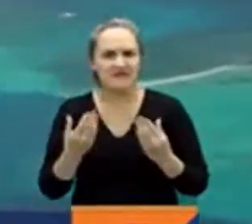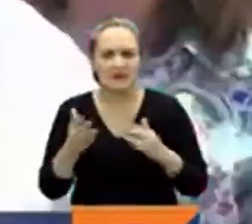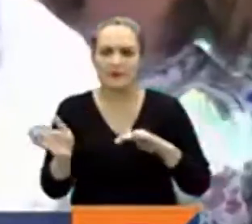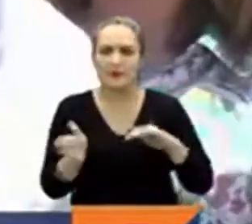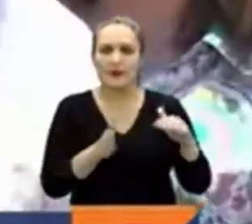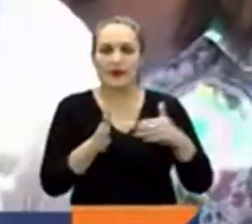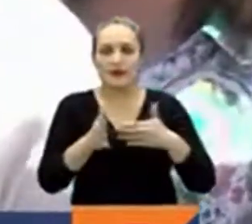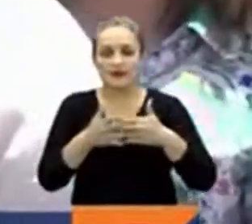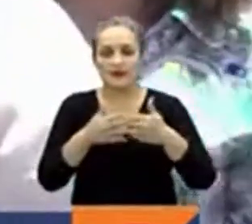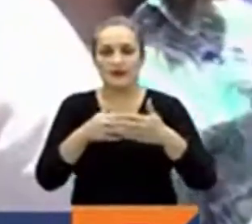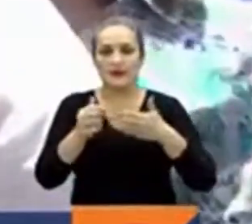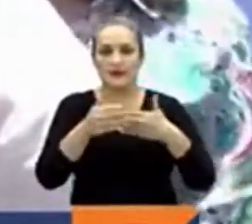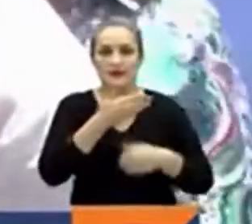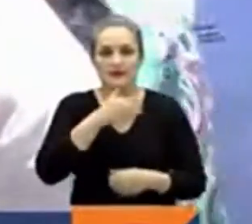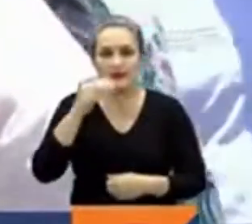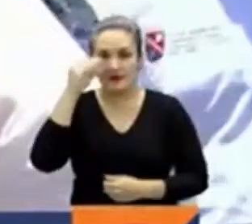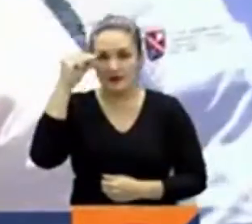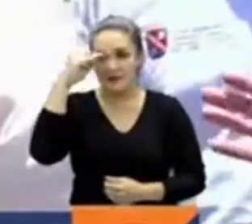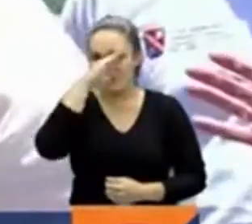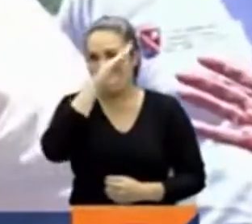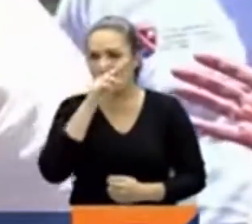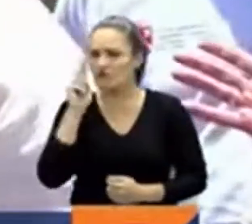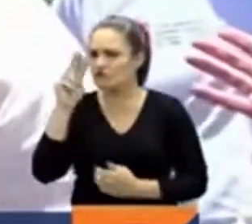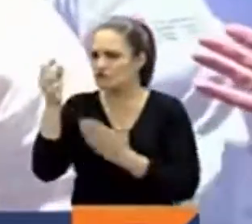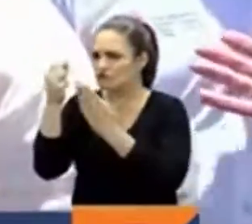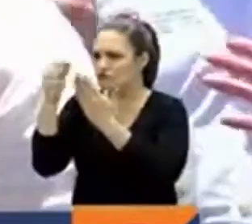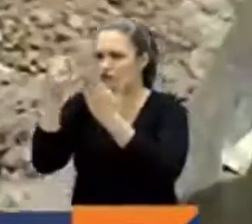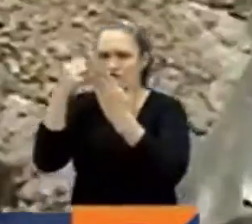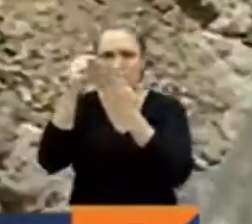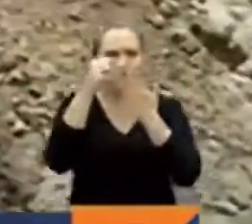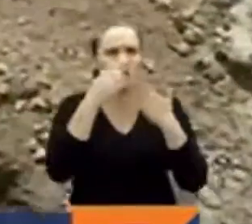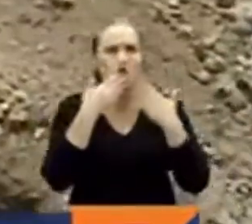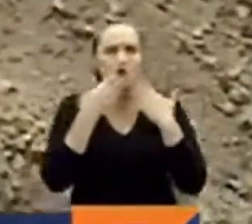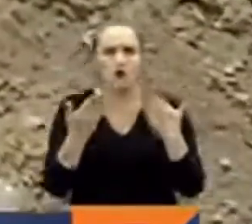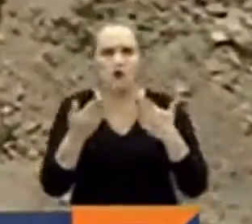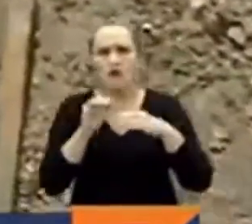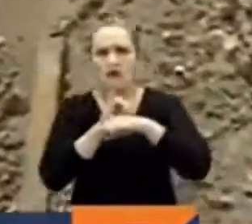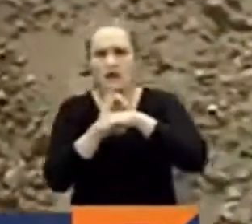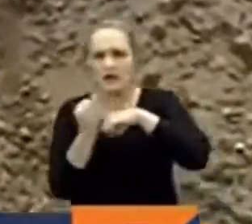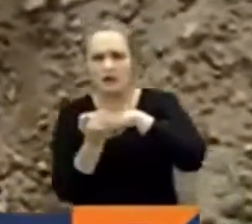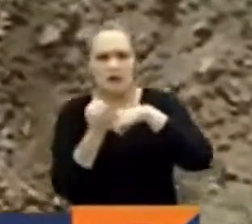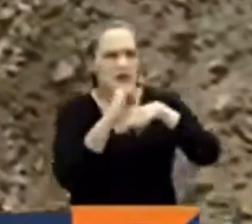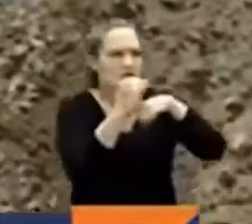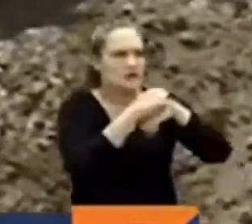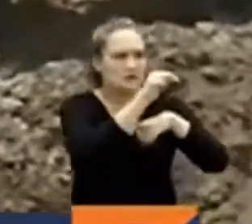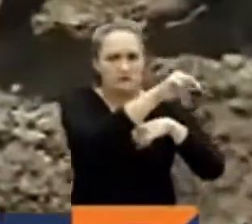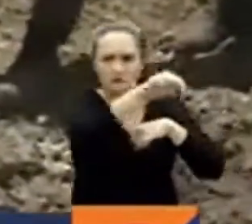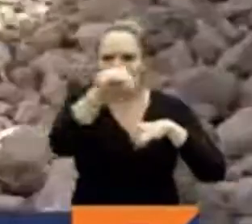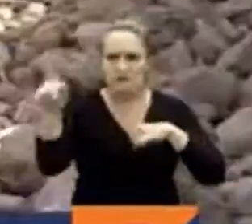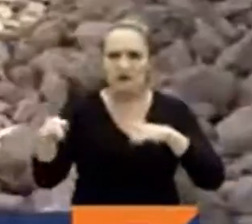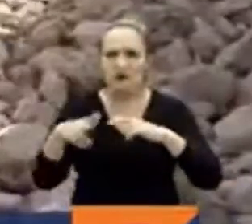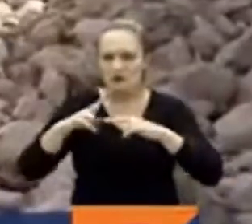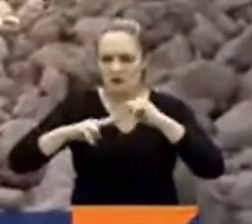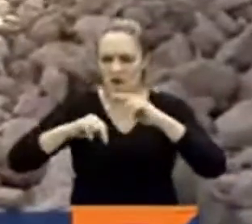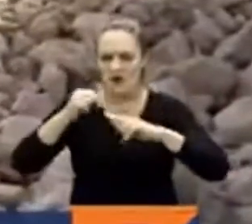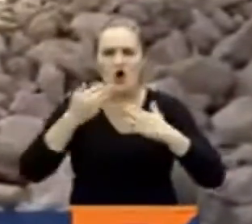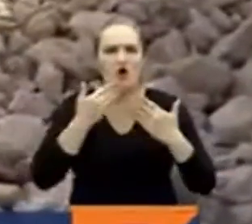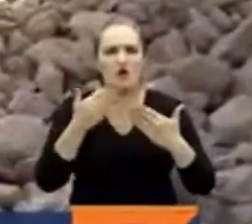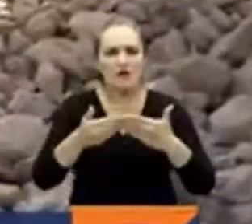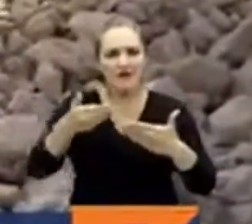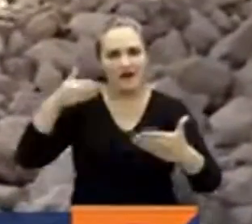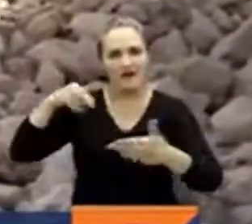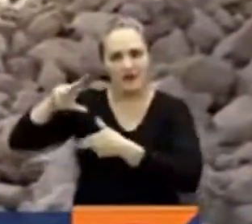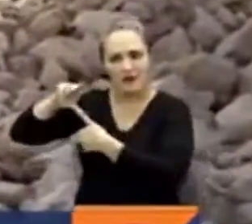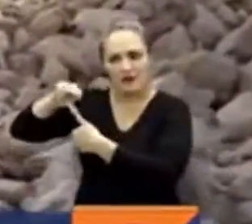Andrés, el presidente Petro pasó revista a las condiciones del archipiélago. Las labores de reconstrucción luego del paso del huracán Iota